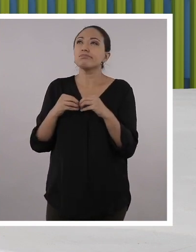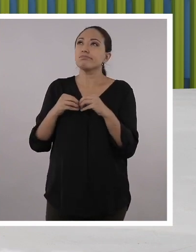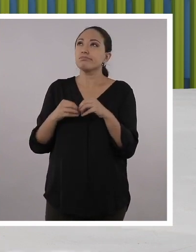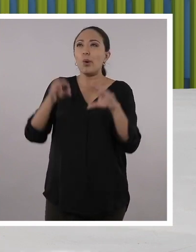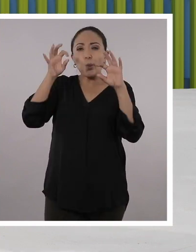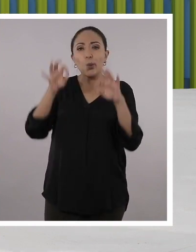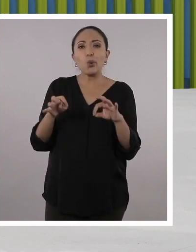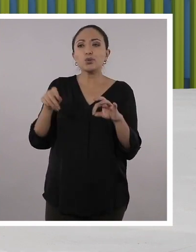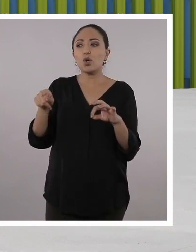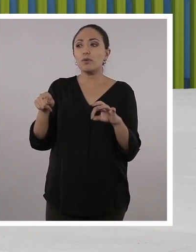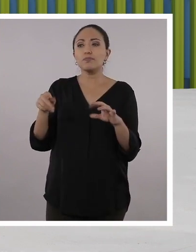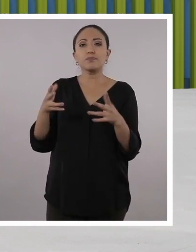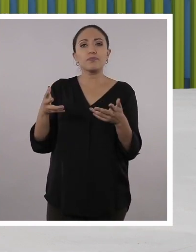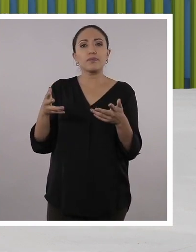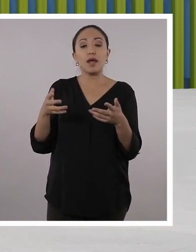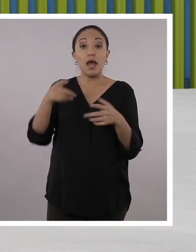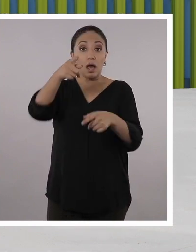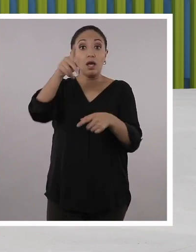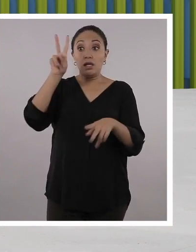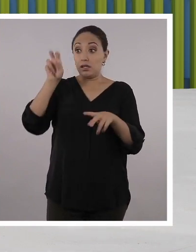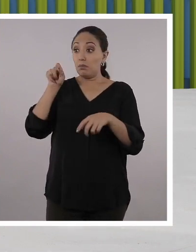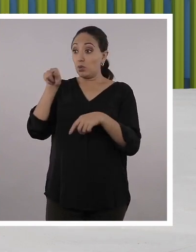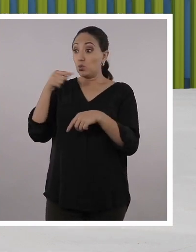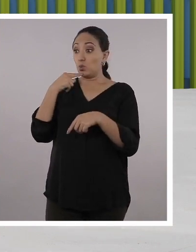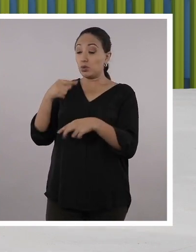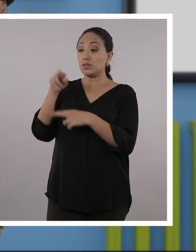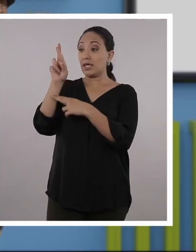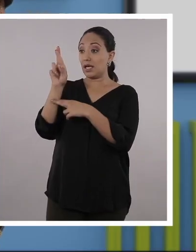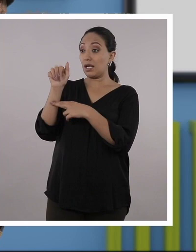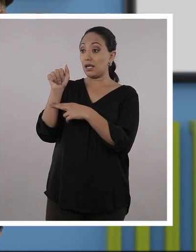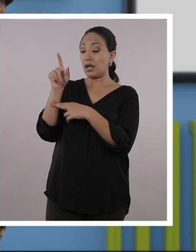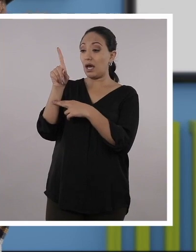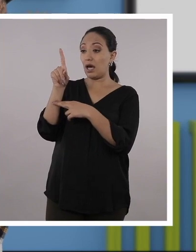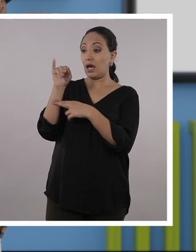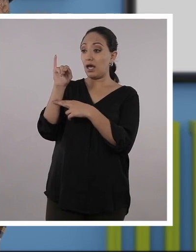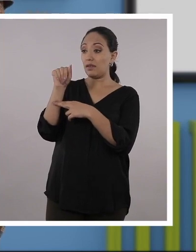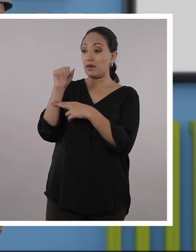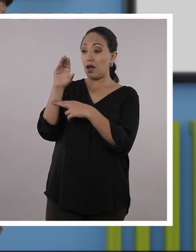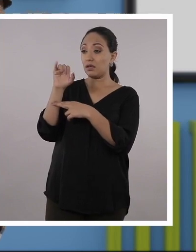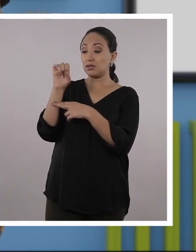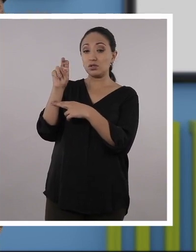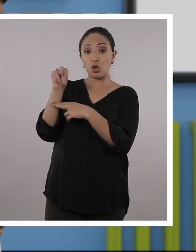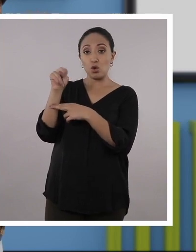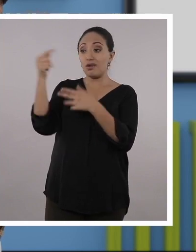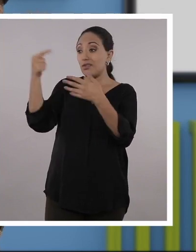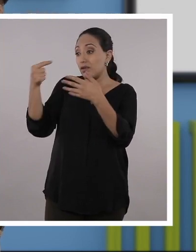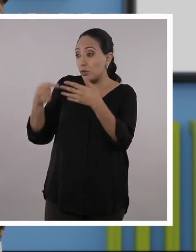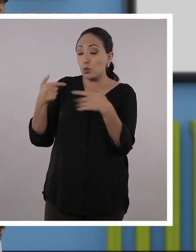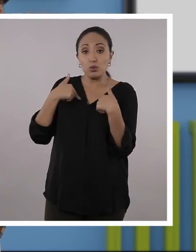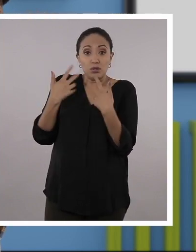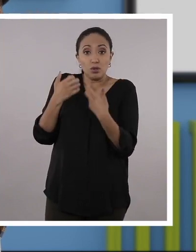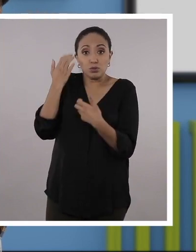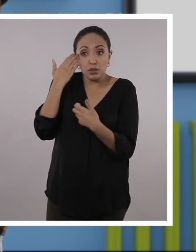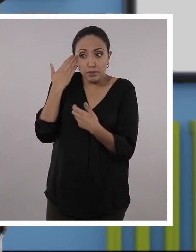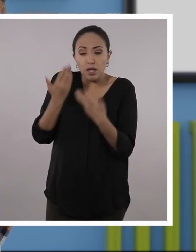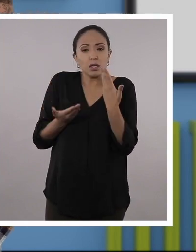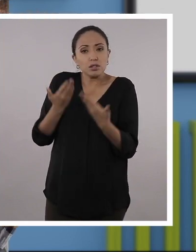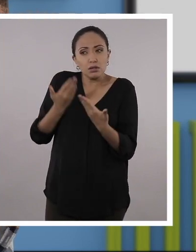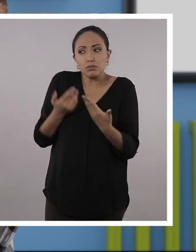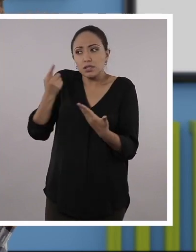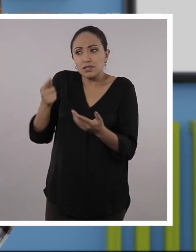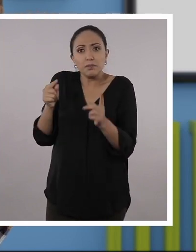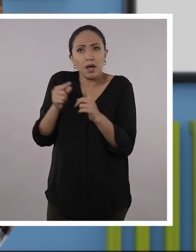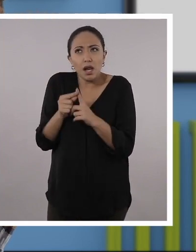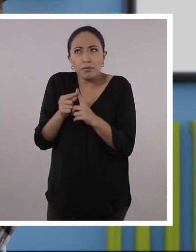investigar acerca justamente de la radiación. Validar qué tipos de radiación existen. Y claro,